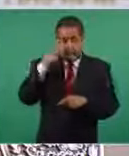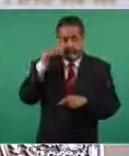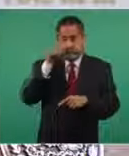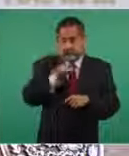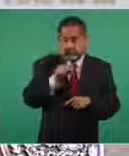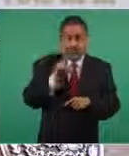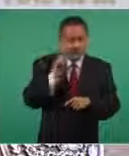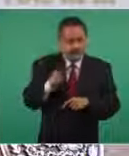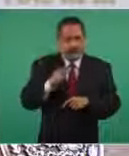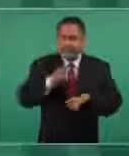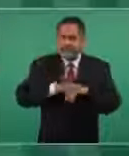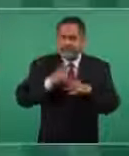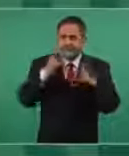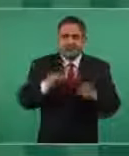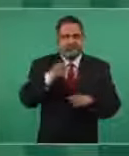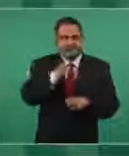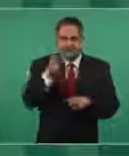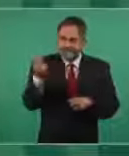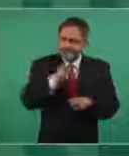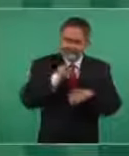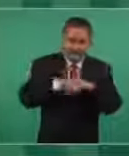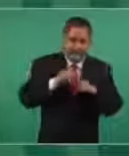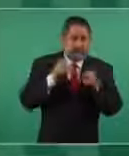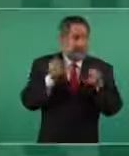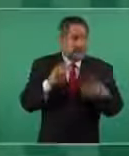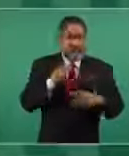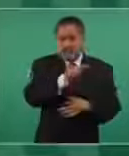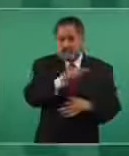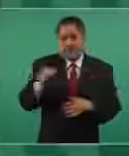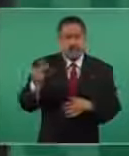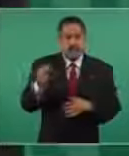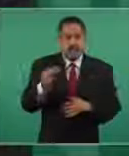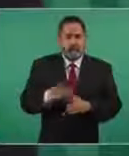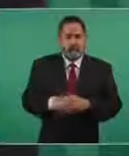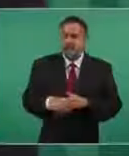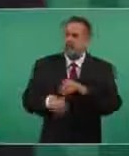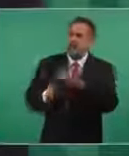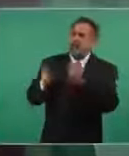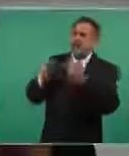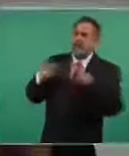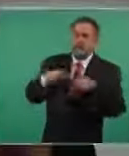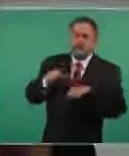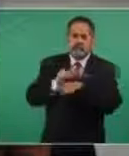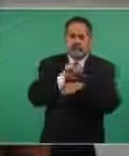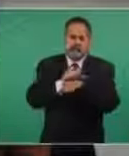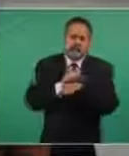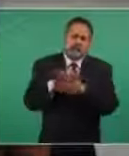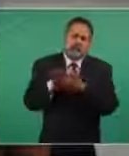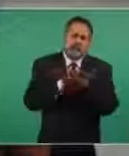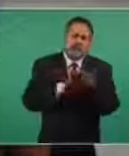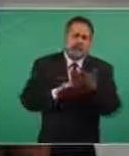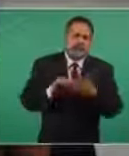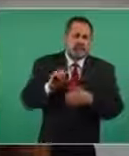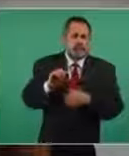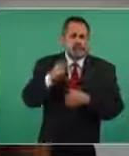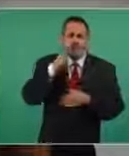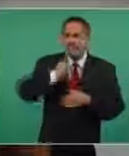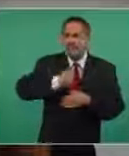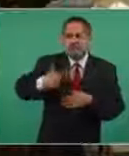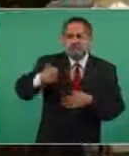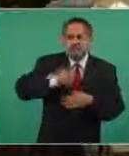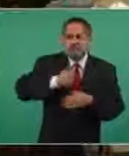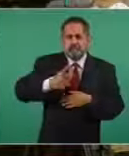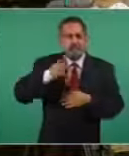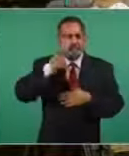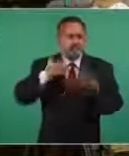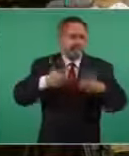es donde hay esa necesidad sentida. Mucha gente tiene un carrito económico para irse a la